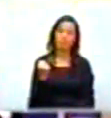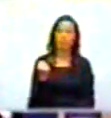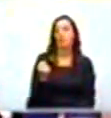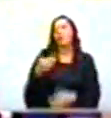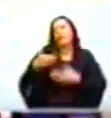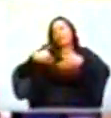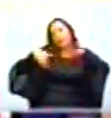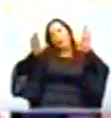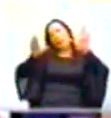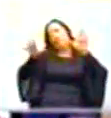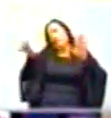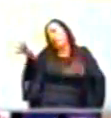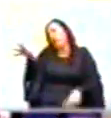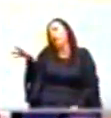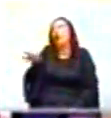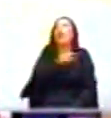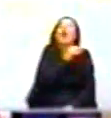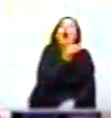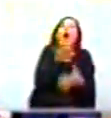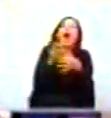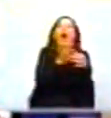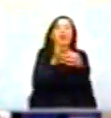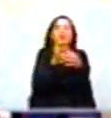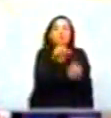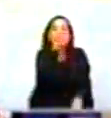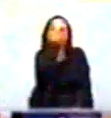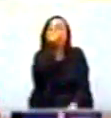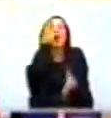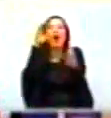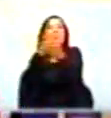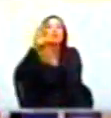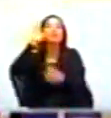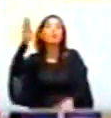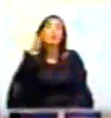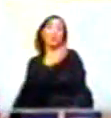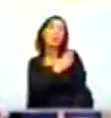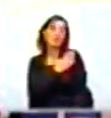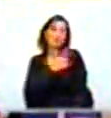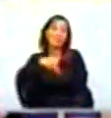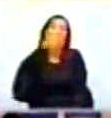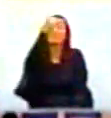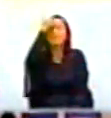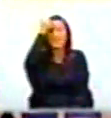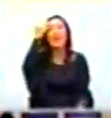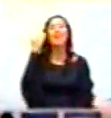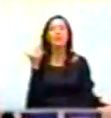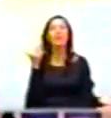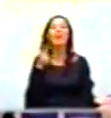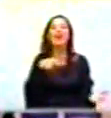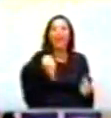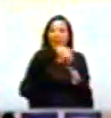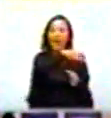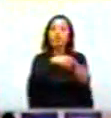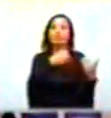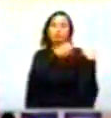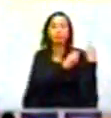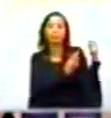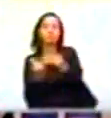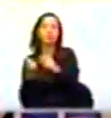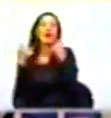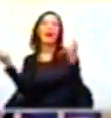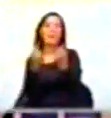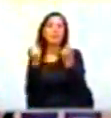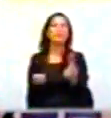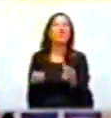supuesto, cercanísimos políticamente al presidente de la República y que sabemos todos que ellos le hicieron la campaña. Otra